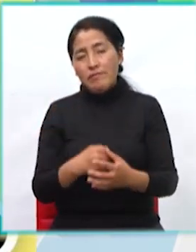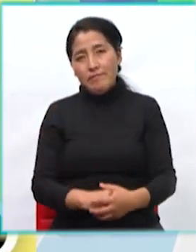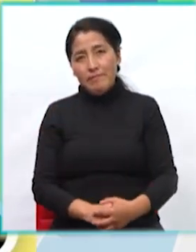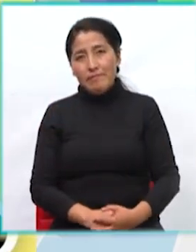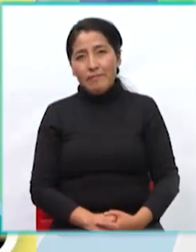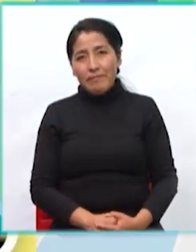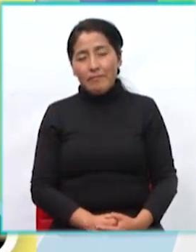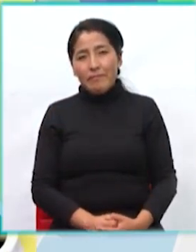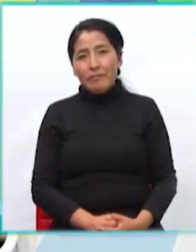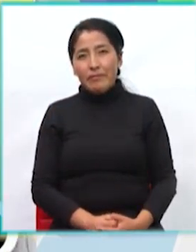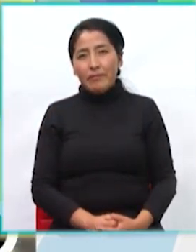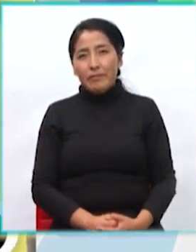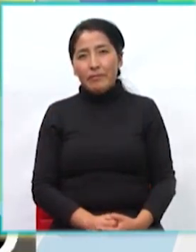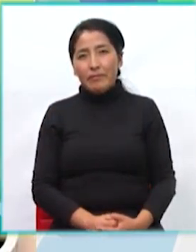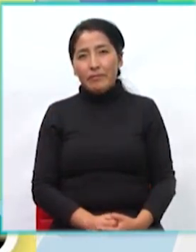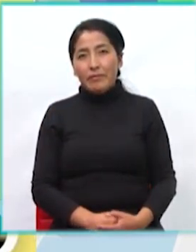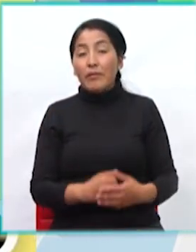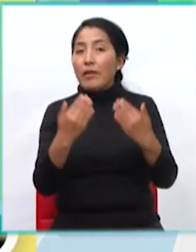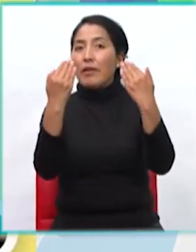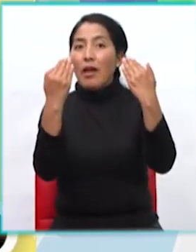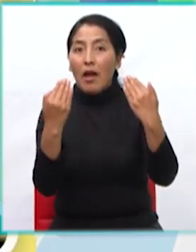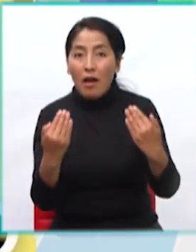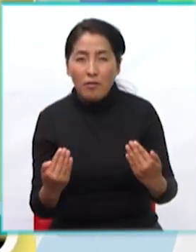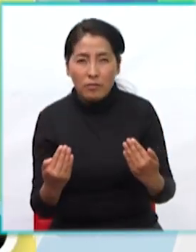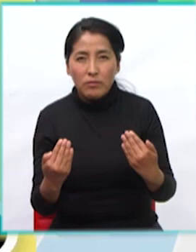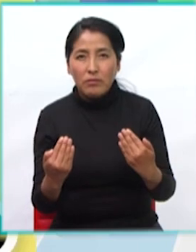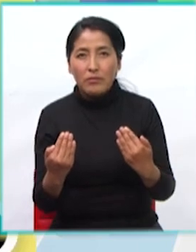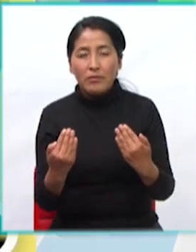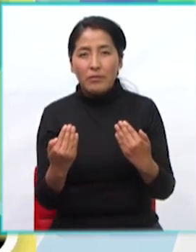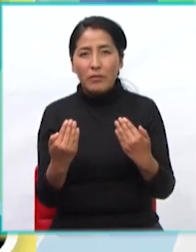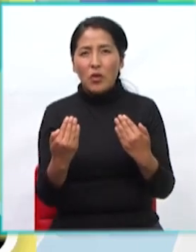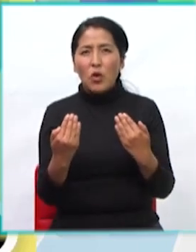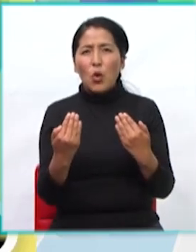Y ahora, veremos lo que no debemos hacer.